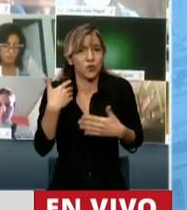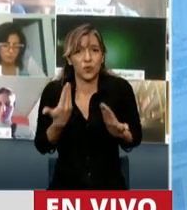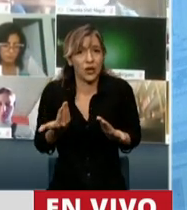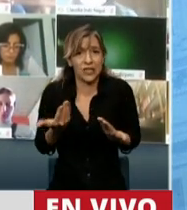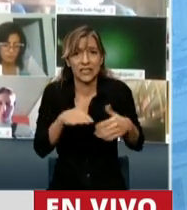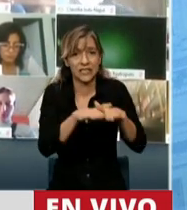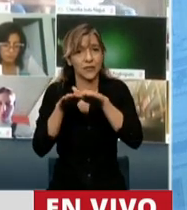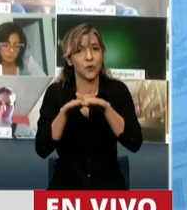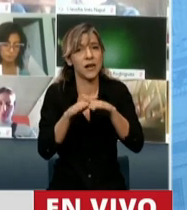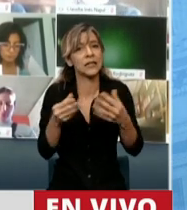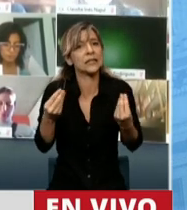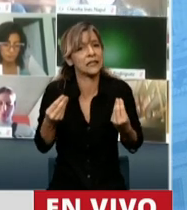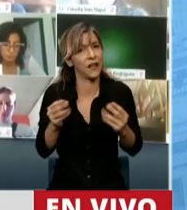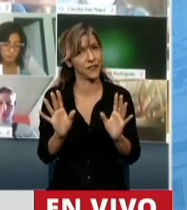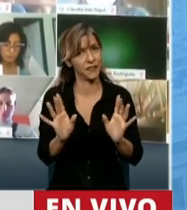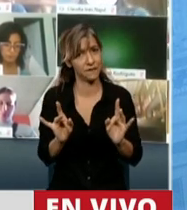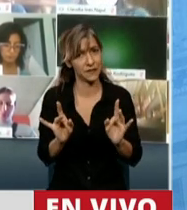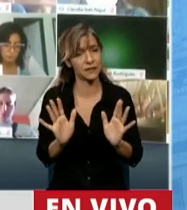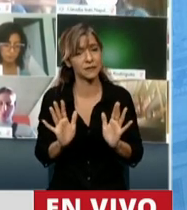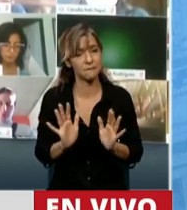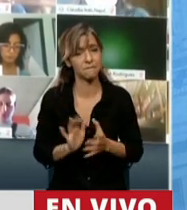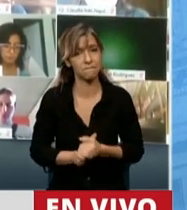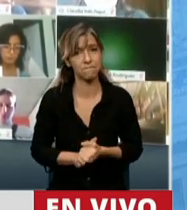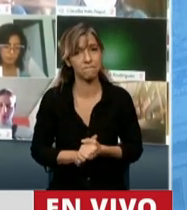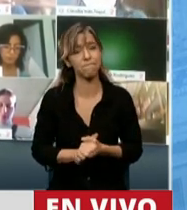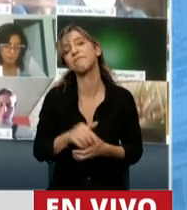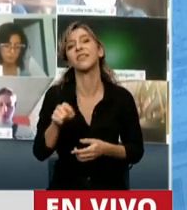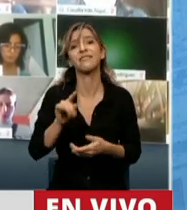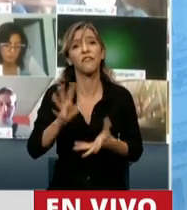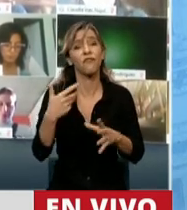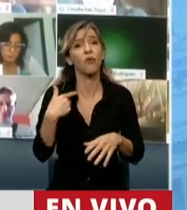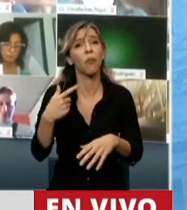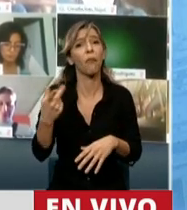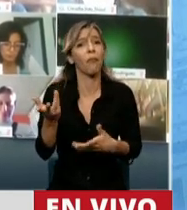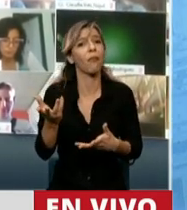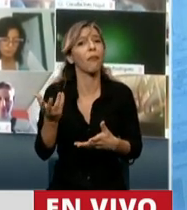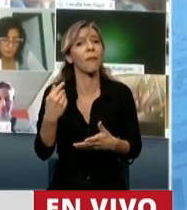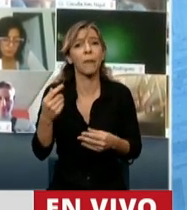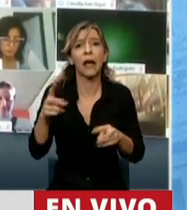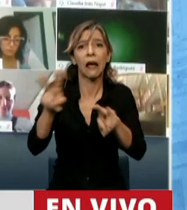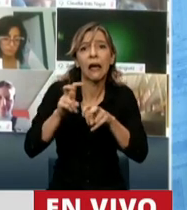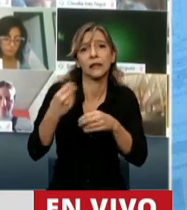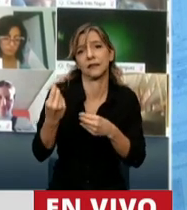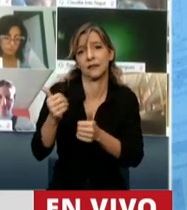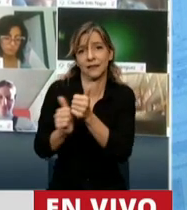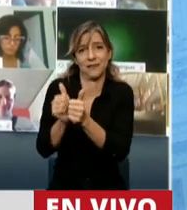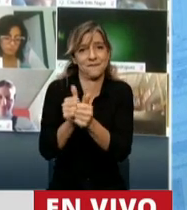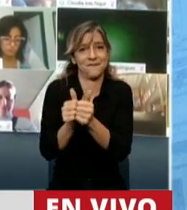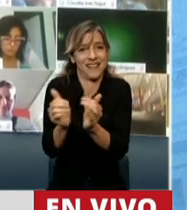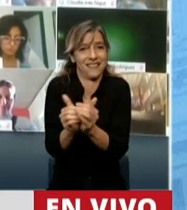nuestro futuro. En la generación de riqueza, las pymes ocupan un lugar privilegiado en nuestro país.